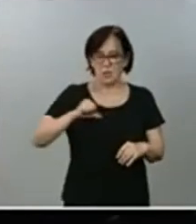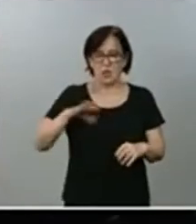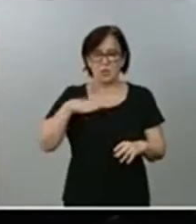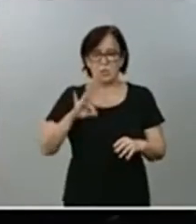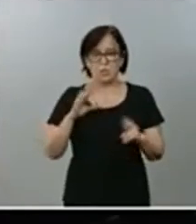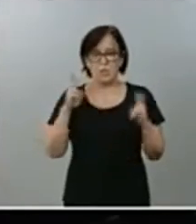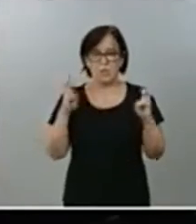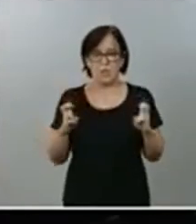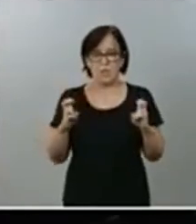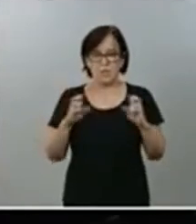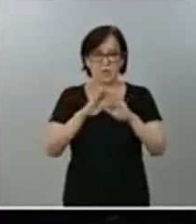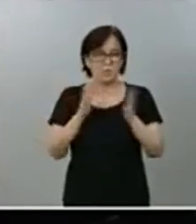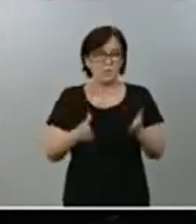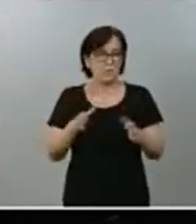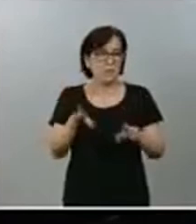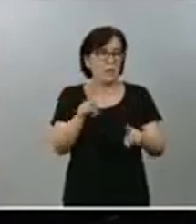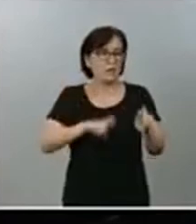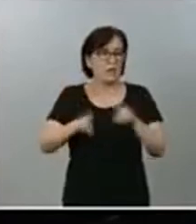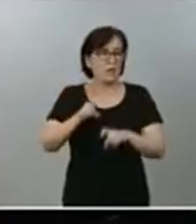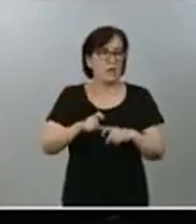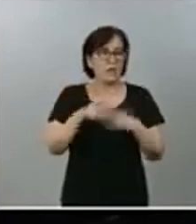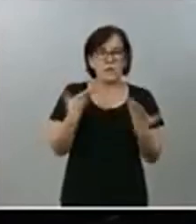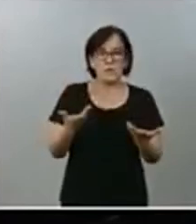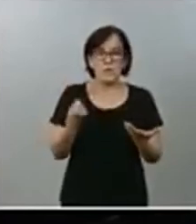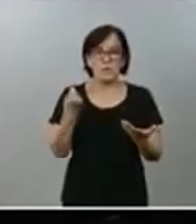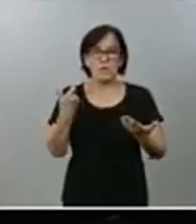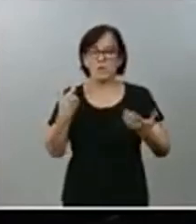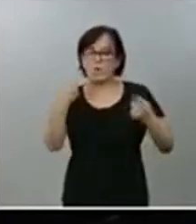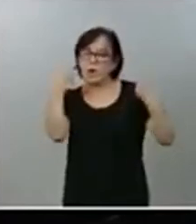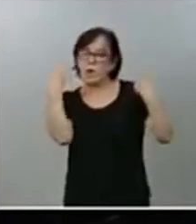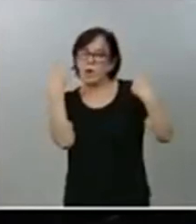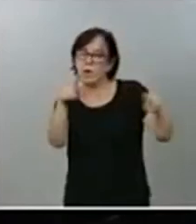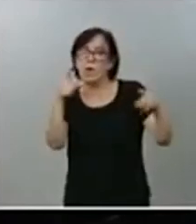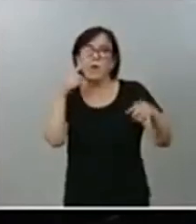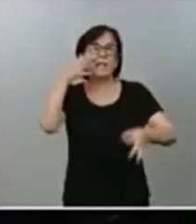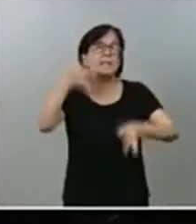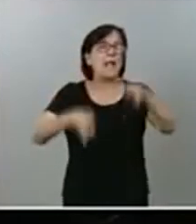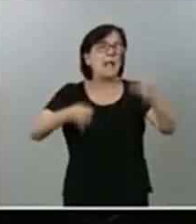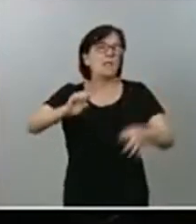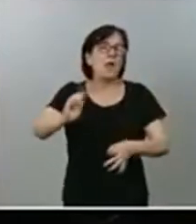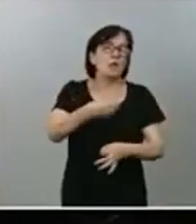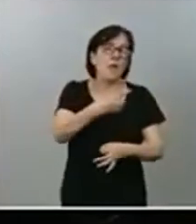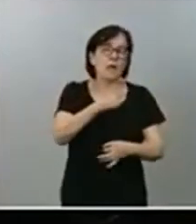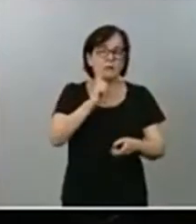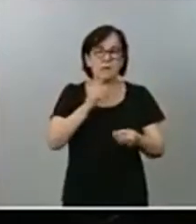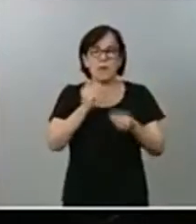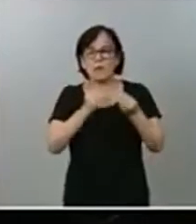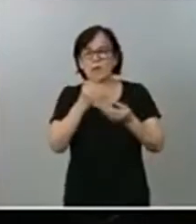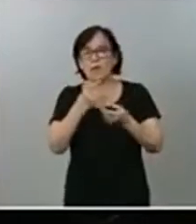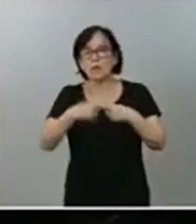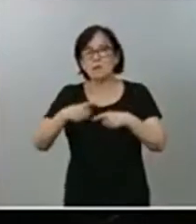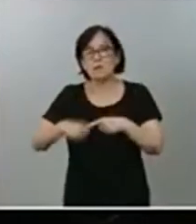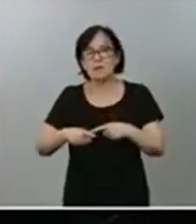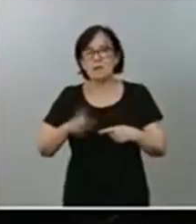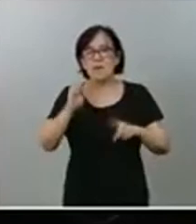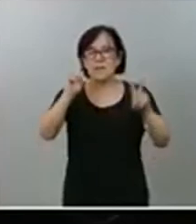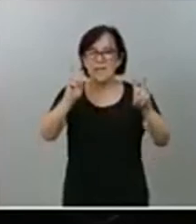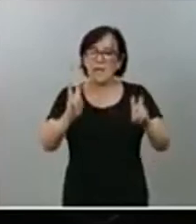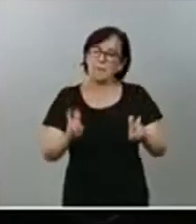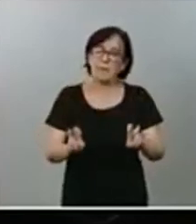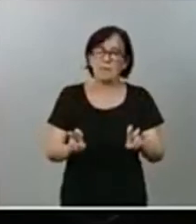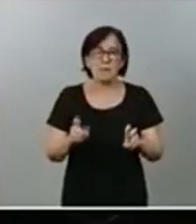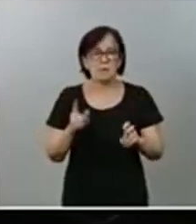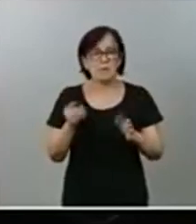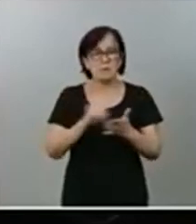electivos. Porque, claro, dejarlo un poco al albur de los tribunales, que han dictaminado distintas cosas sobre el mismo tema, añade mucha